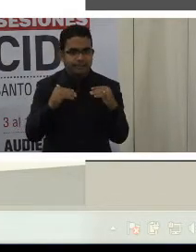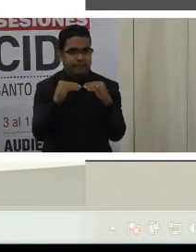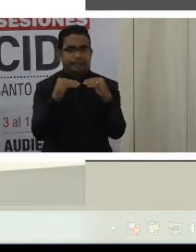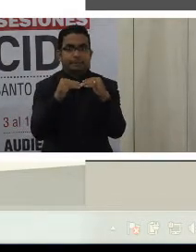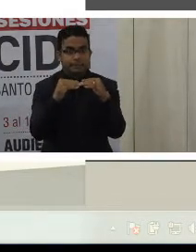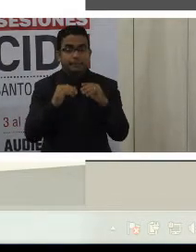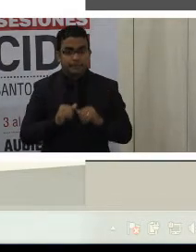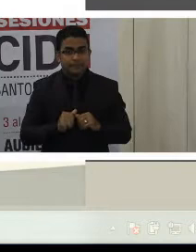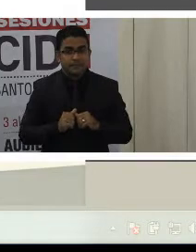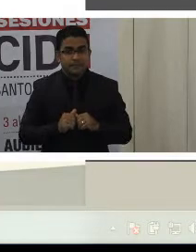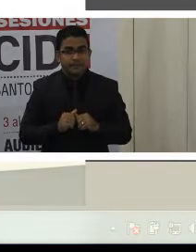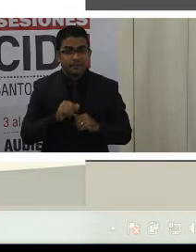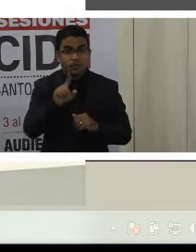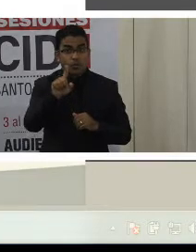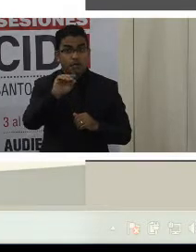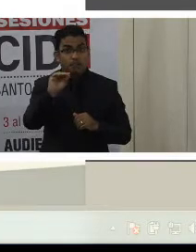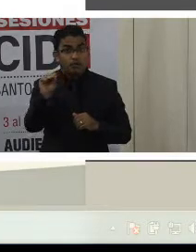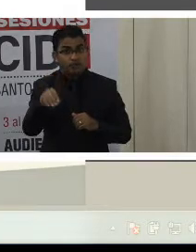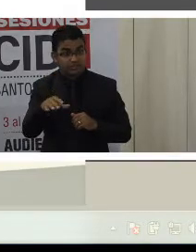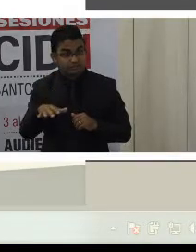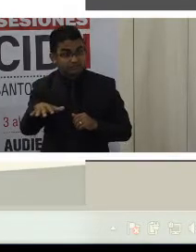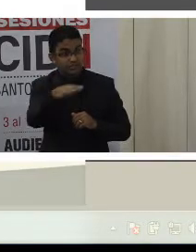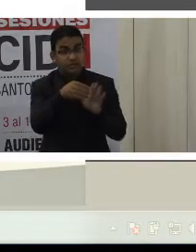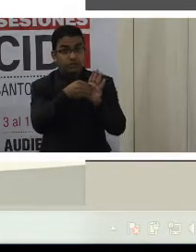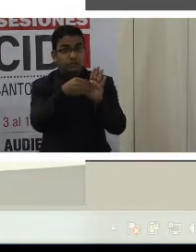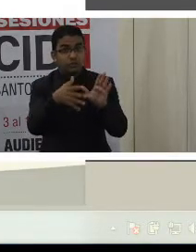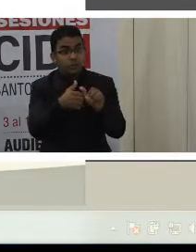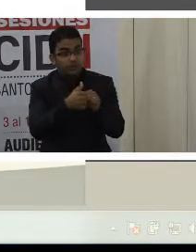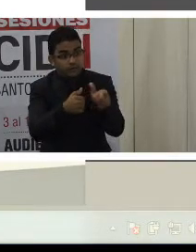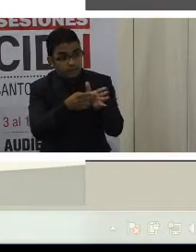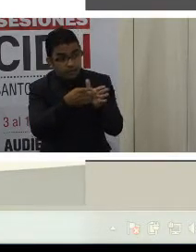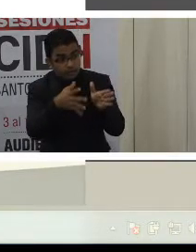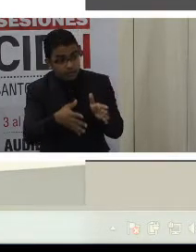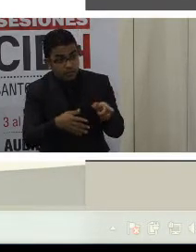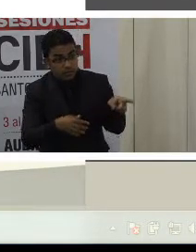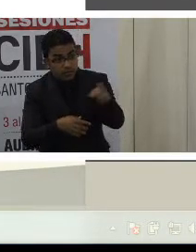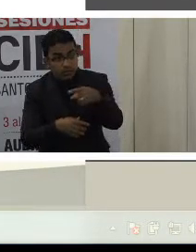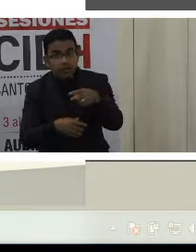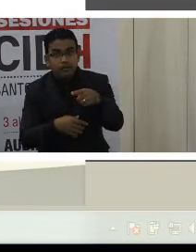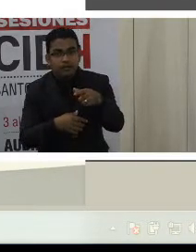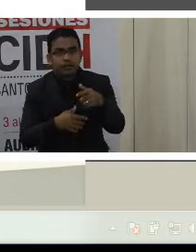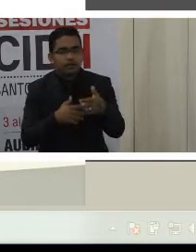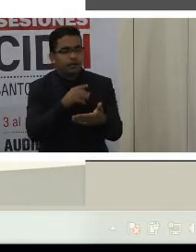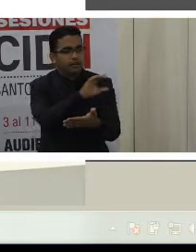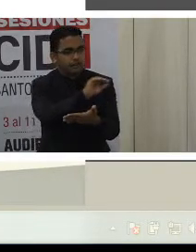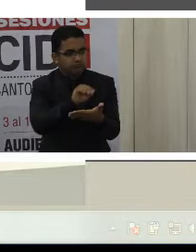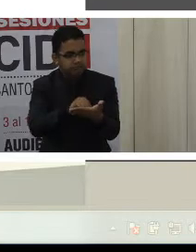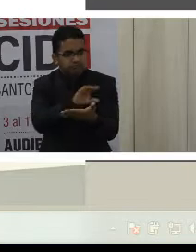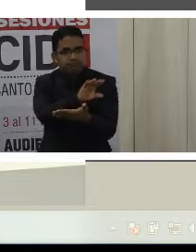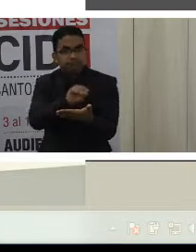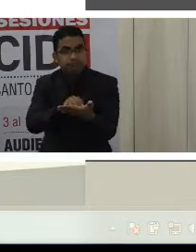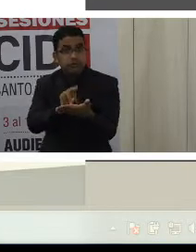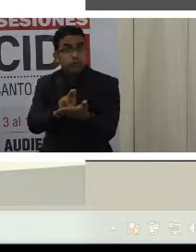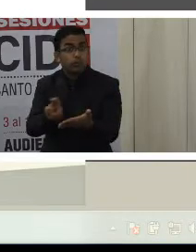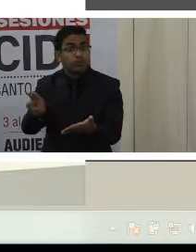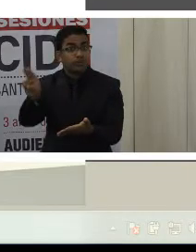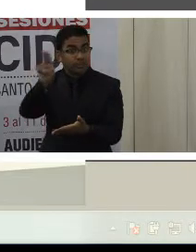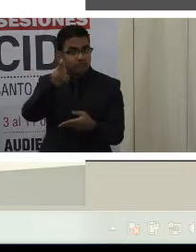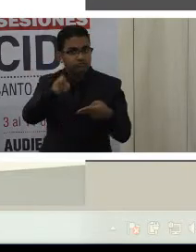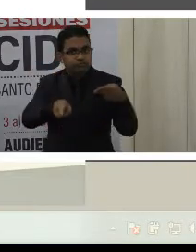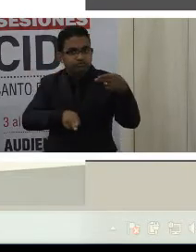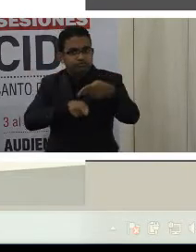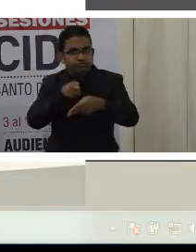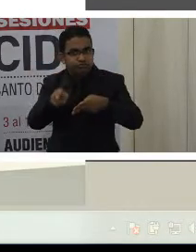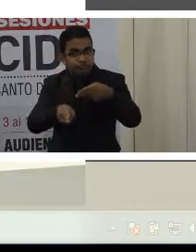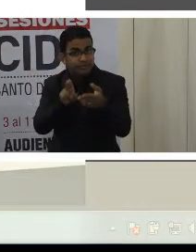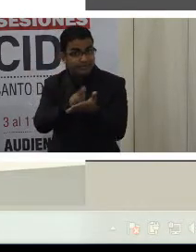una cuota del 1% de estudiantes con discapacidad en la matrícula a las universidades nacionales mediante